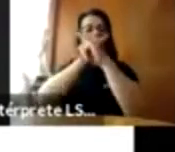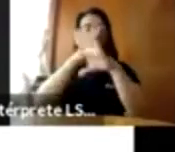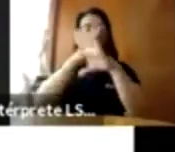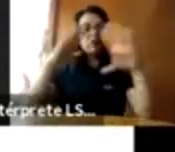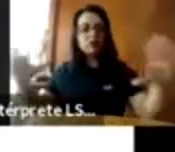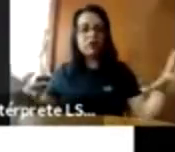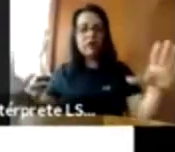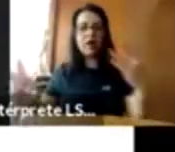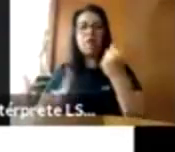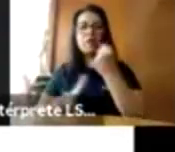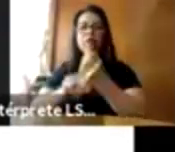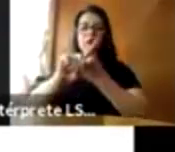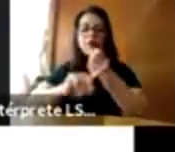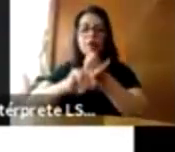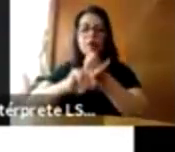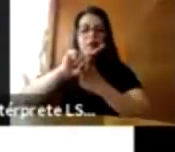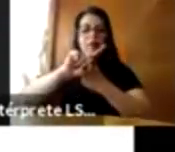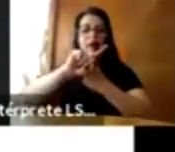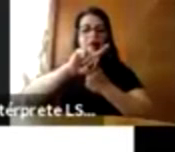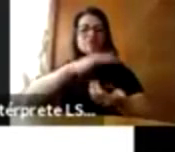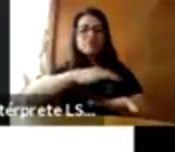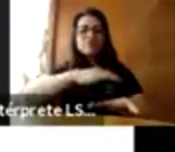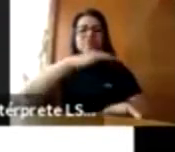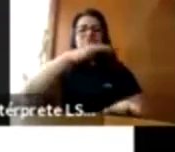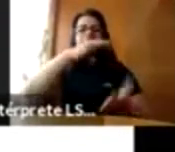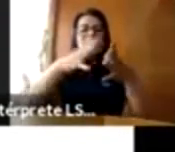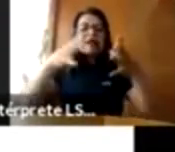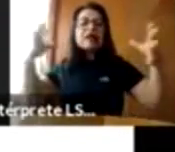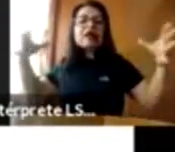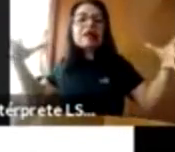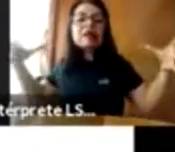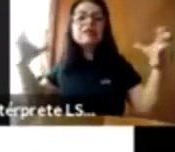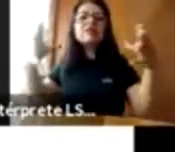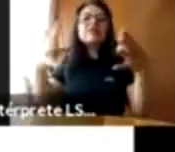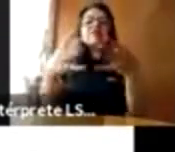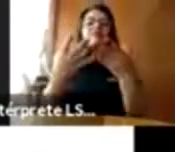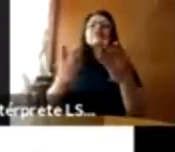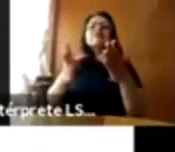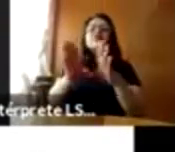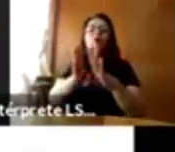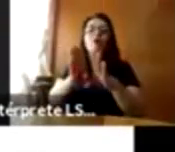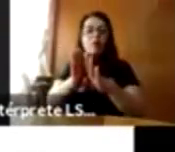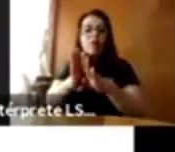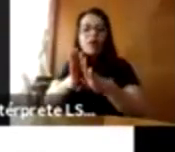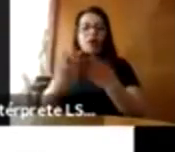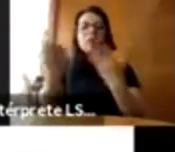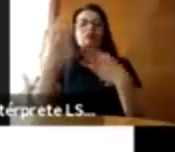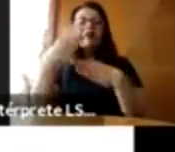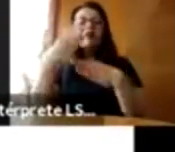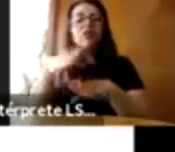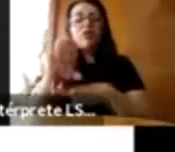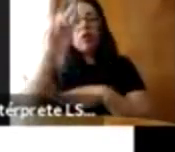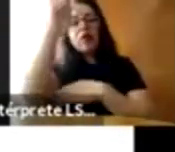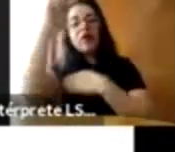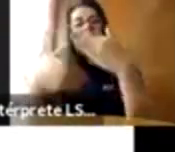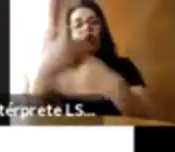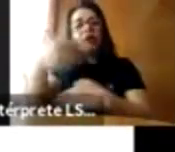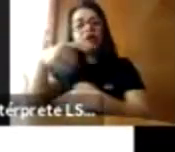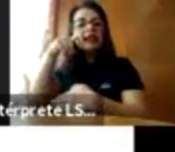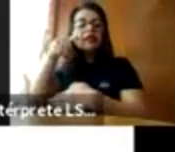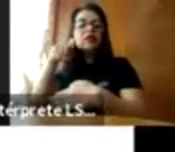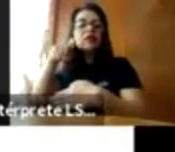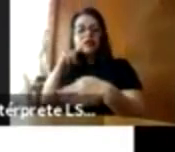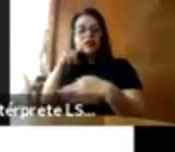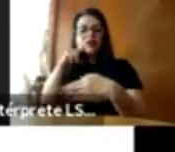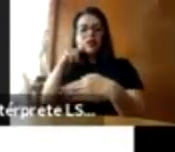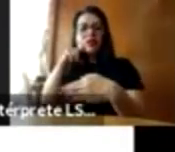problema de la violencia sexual contra niños, niñas y adolescentes? Con un enfoque en género. Uno no puede hablar de violencia sexual sin pensar